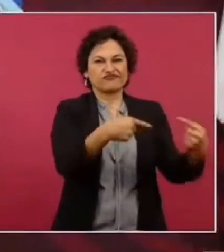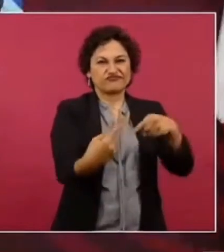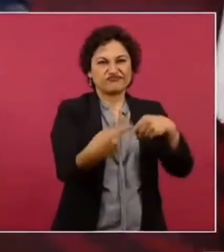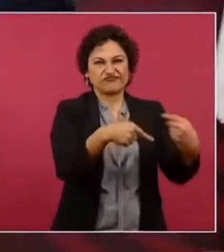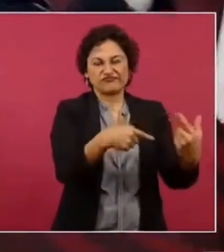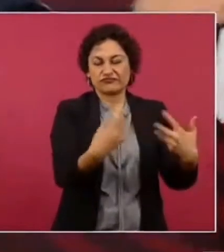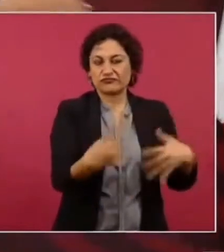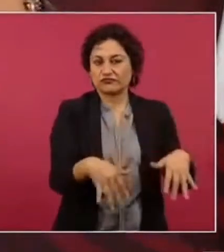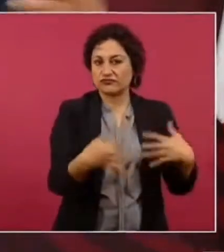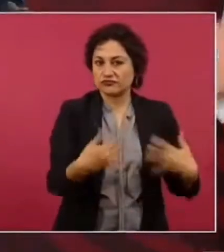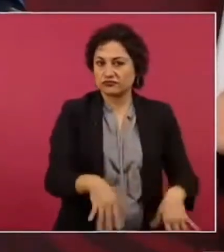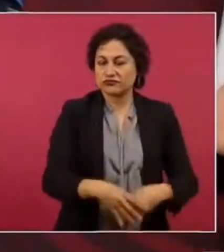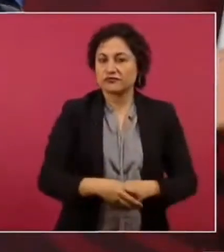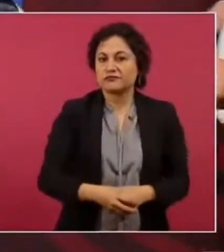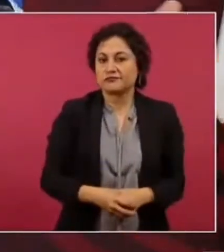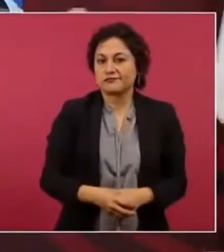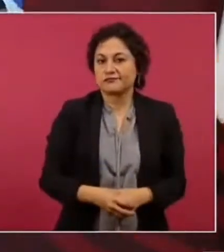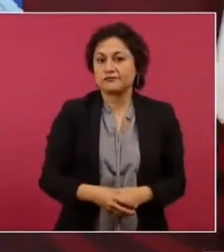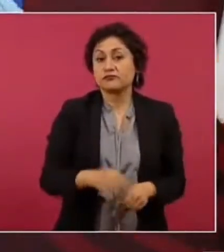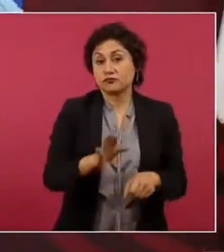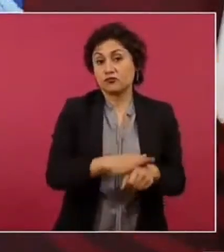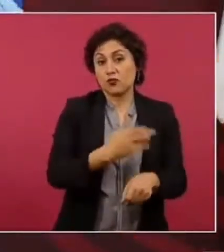sin control